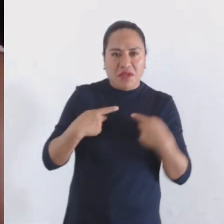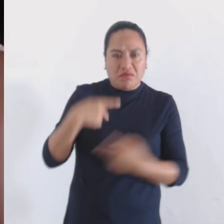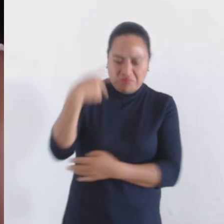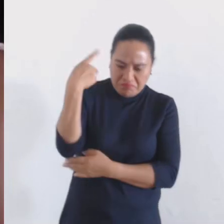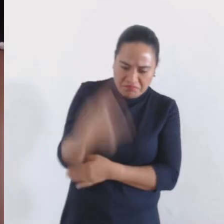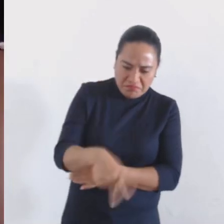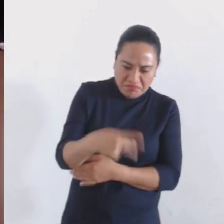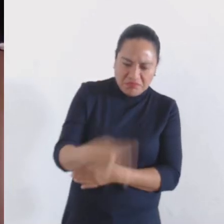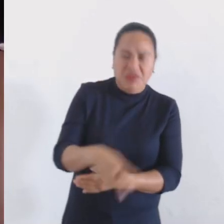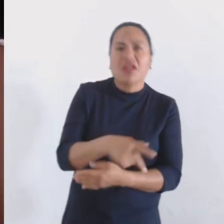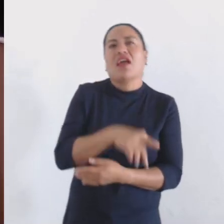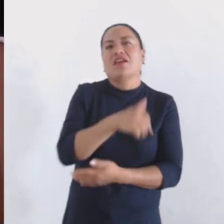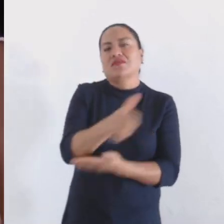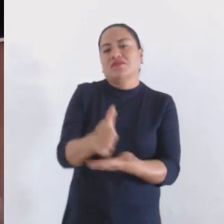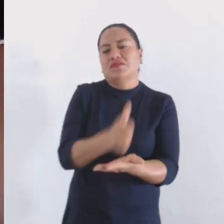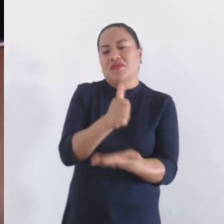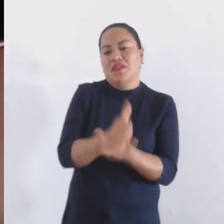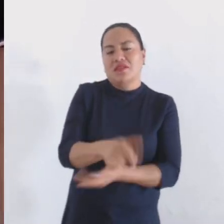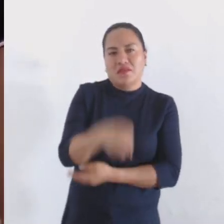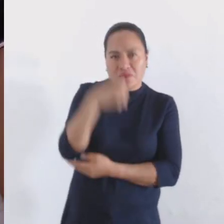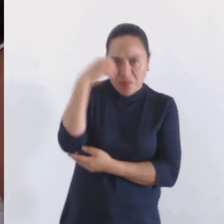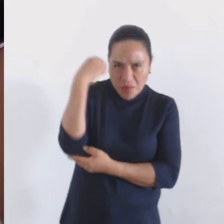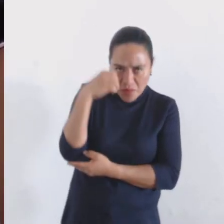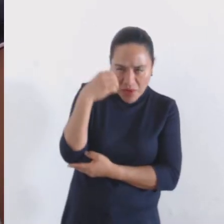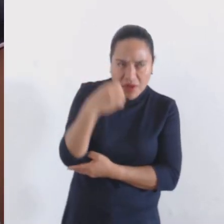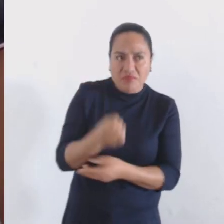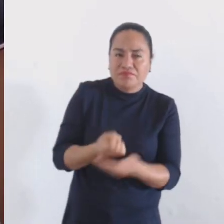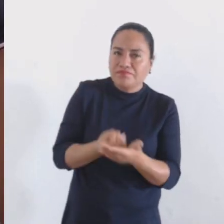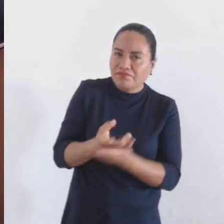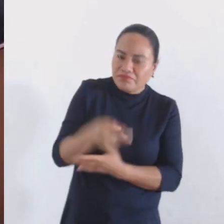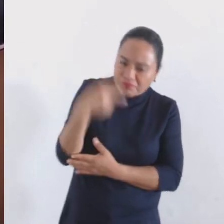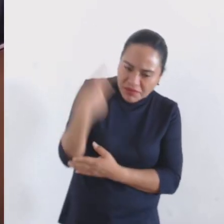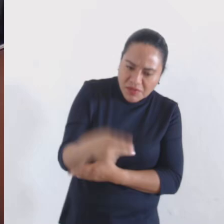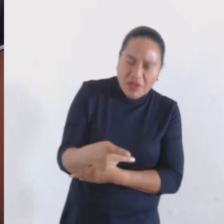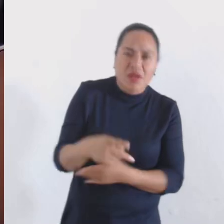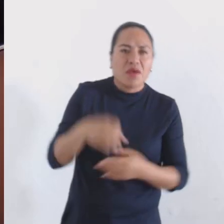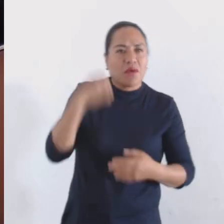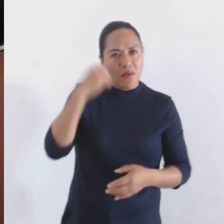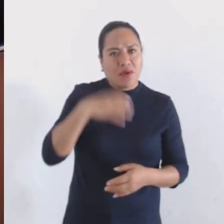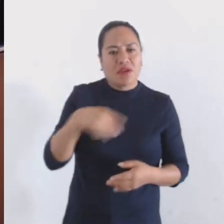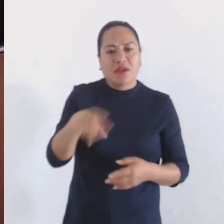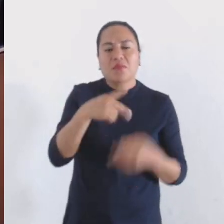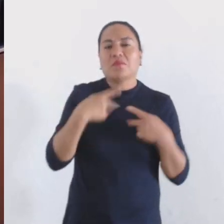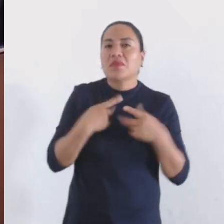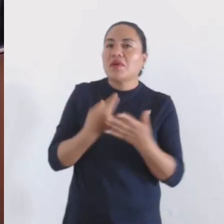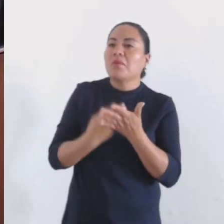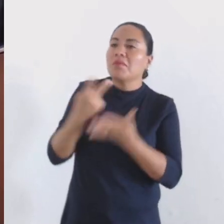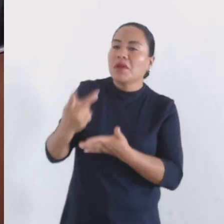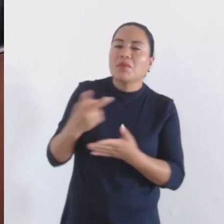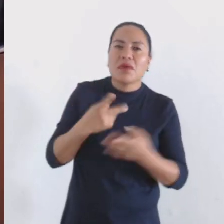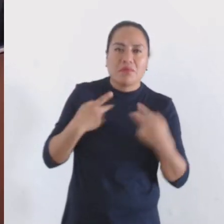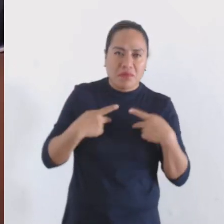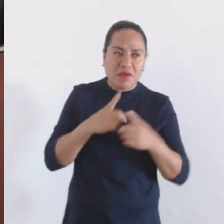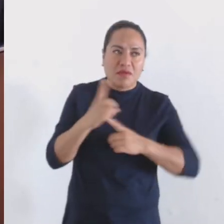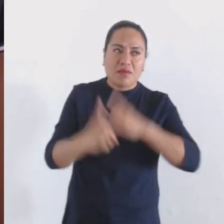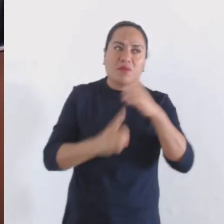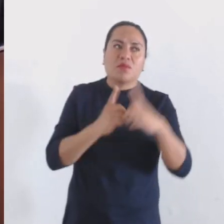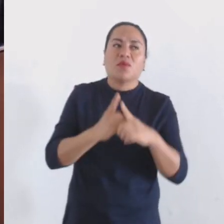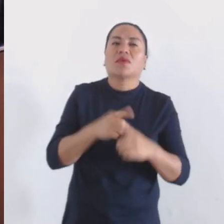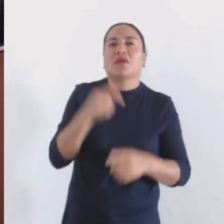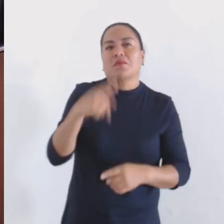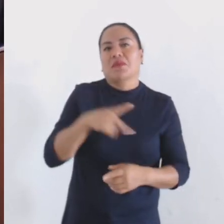de Oaxaca de Juárez. Todos los municipios normalmente entregan su premio del deporte o al deporte municipal